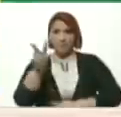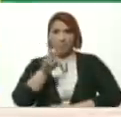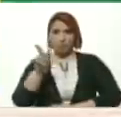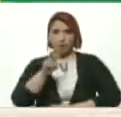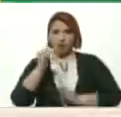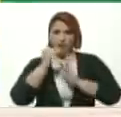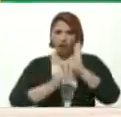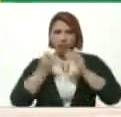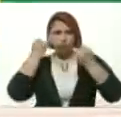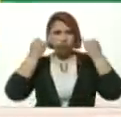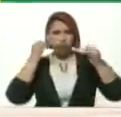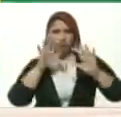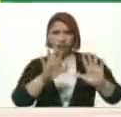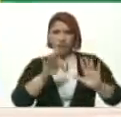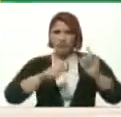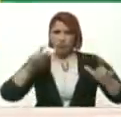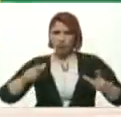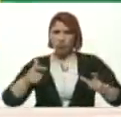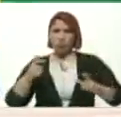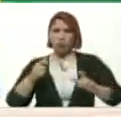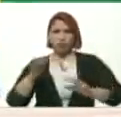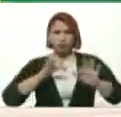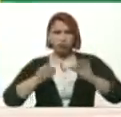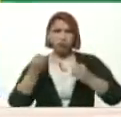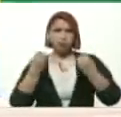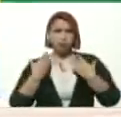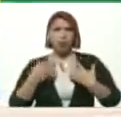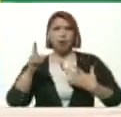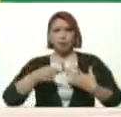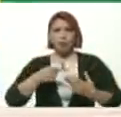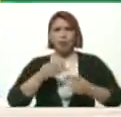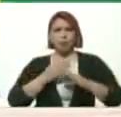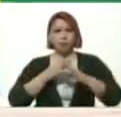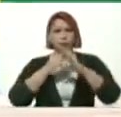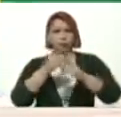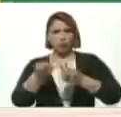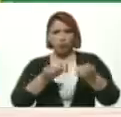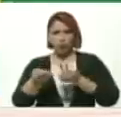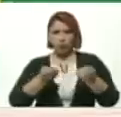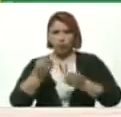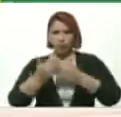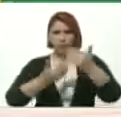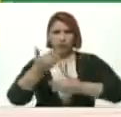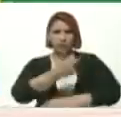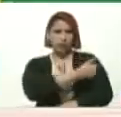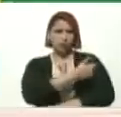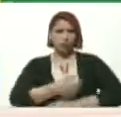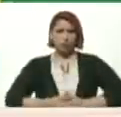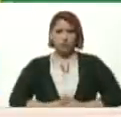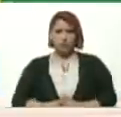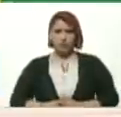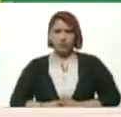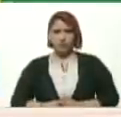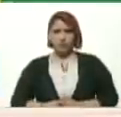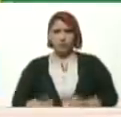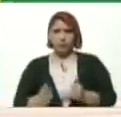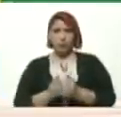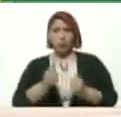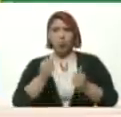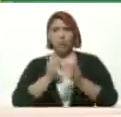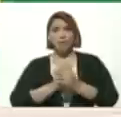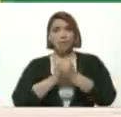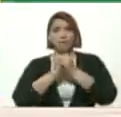10 casos Mantenerlo controlado Avanzar al máximo En la vacunación Con el favor de Dios